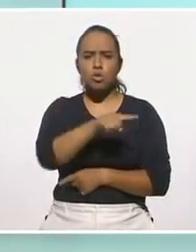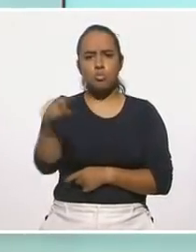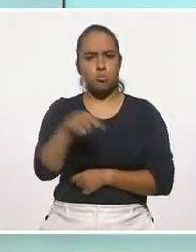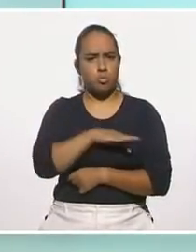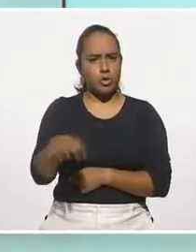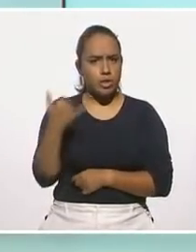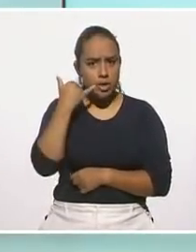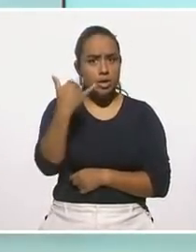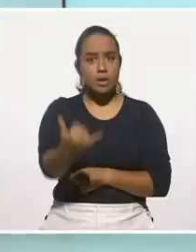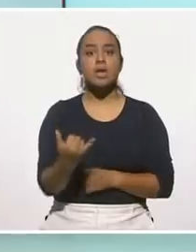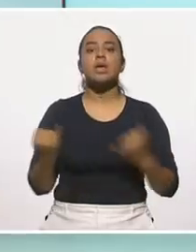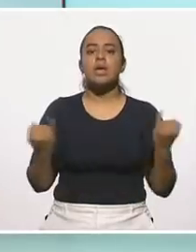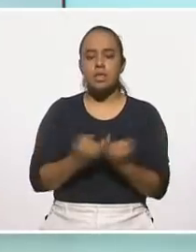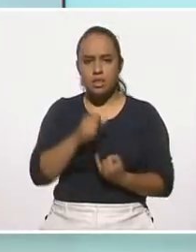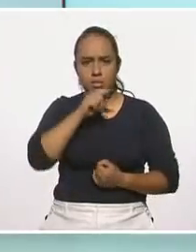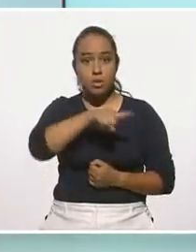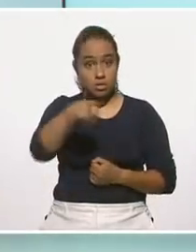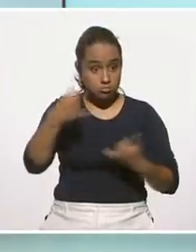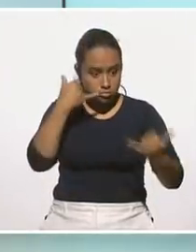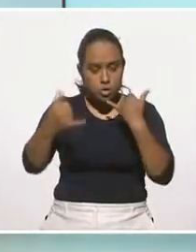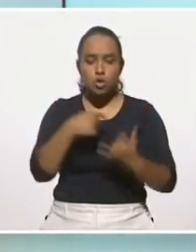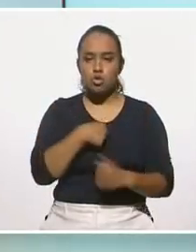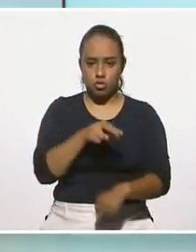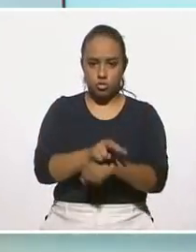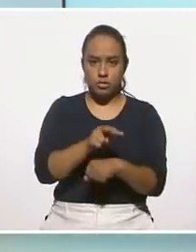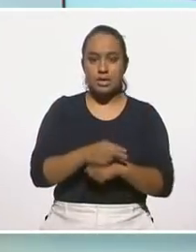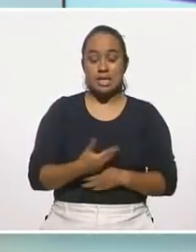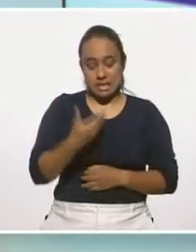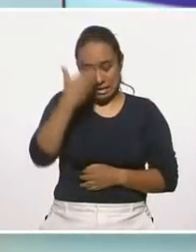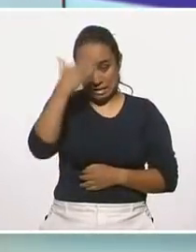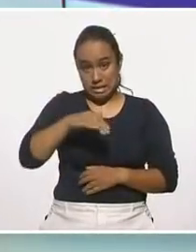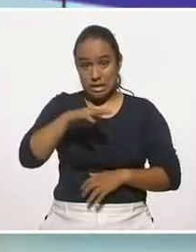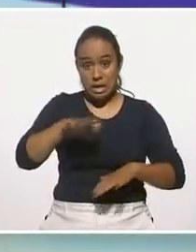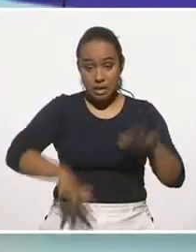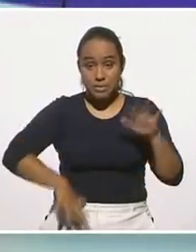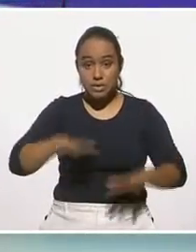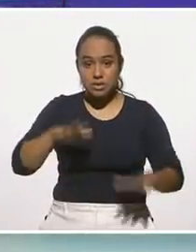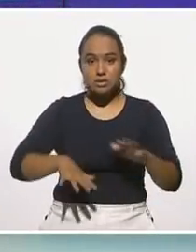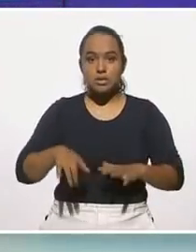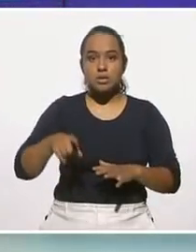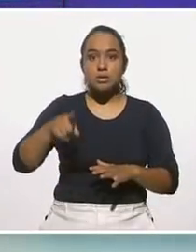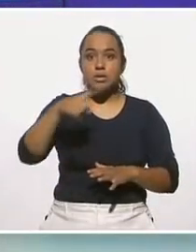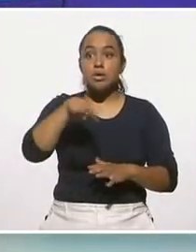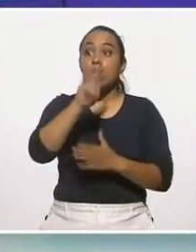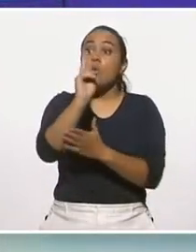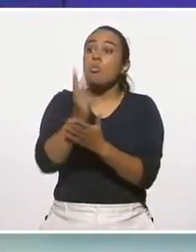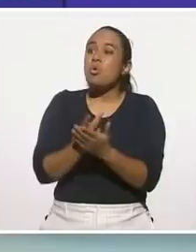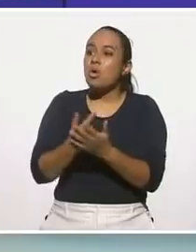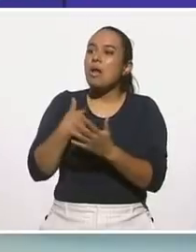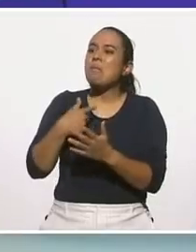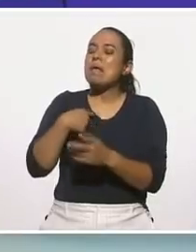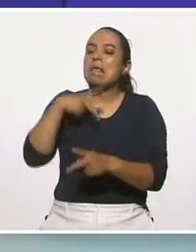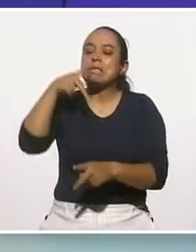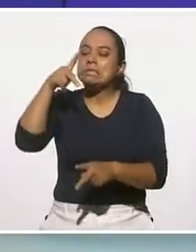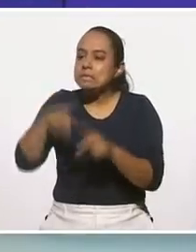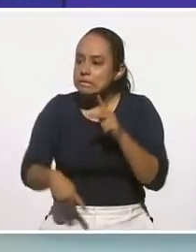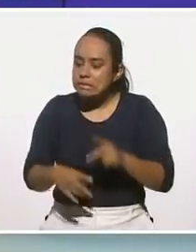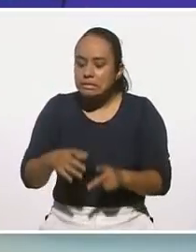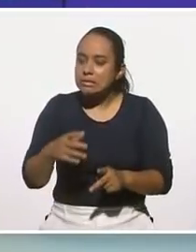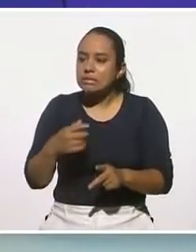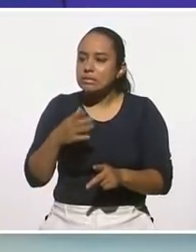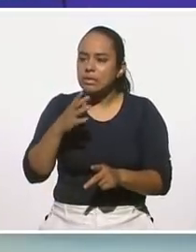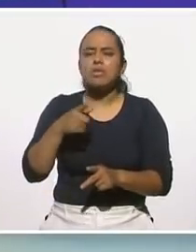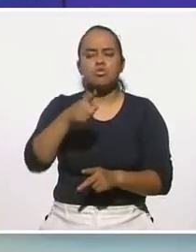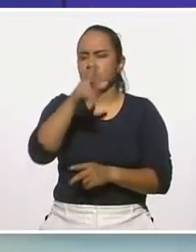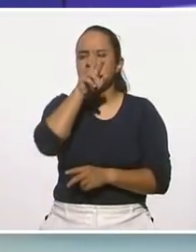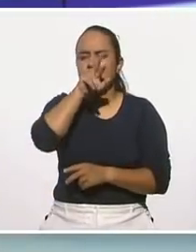que también estaría al pendiente de sus llamadas. Yo sé que muchas veces no se puede escuchar el programa completo, pero no se preocupe, se queda